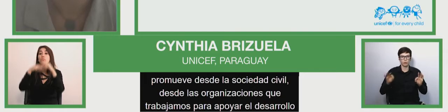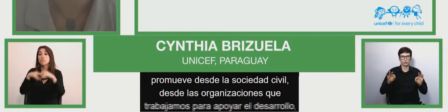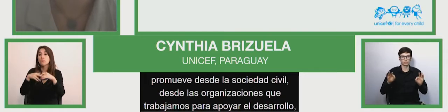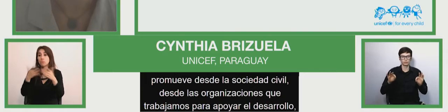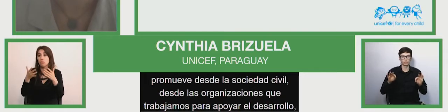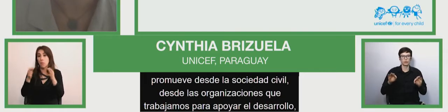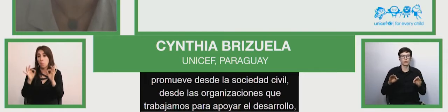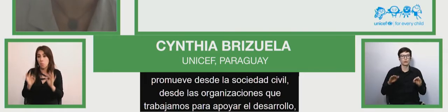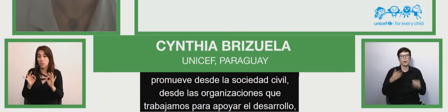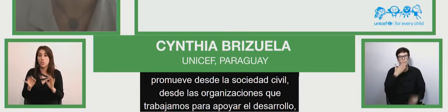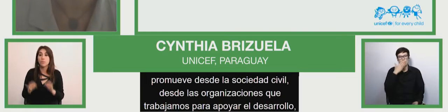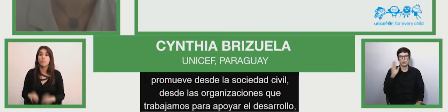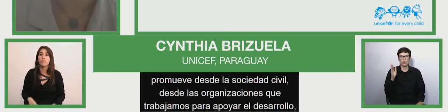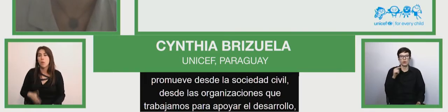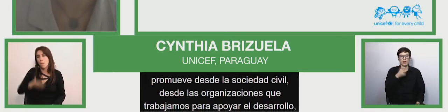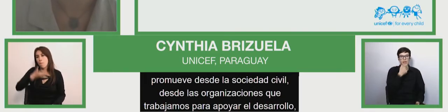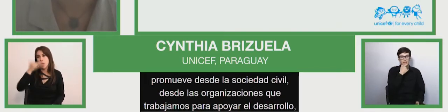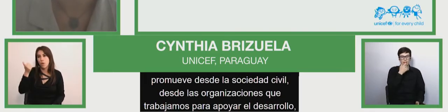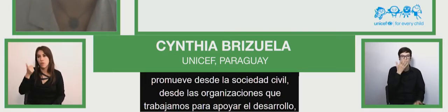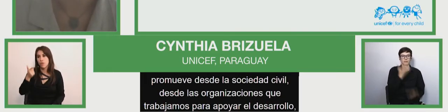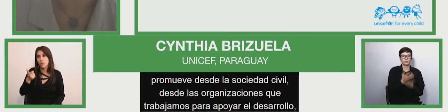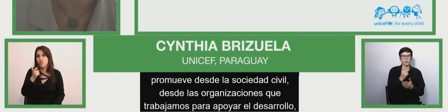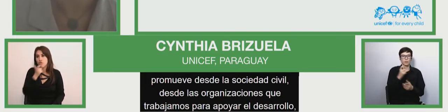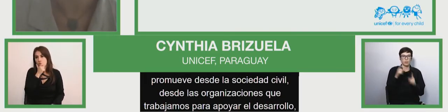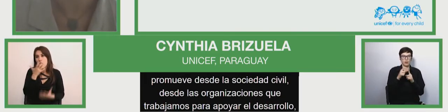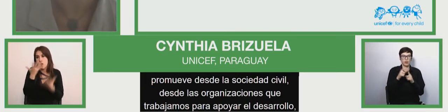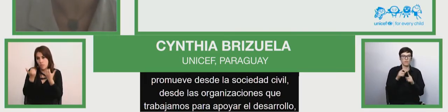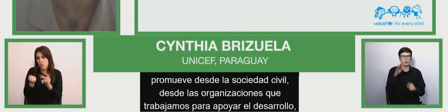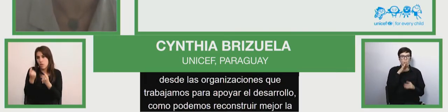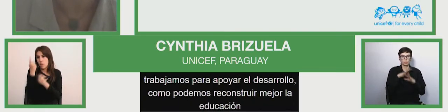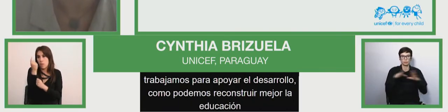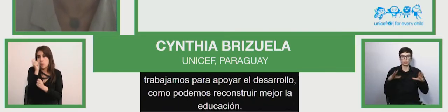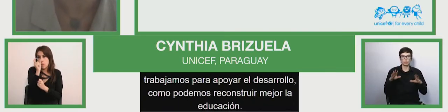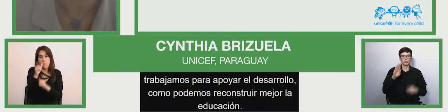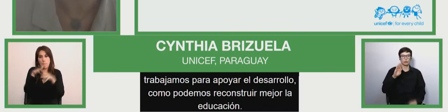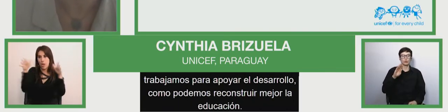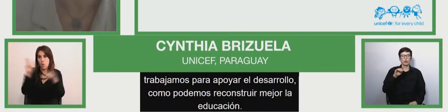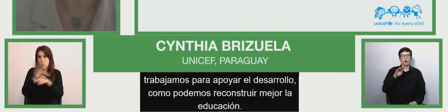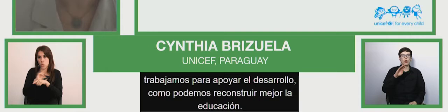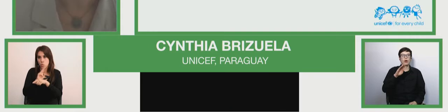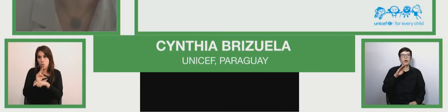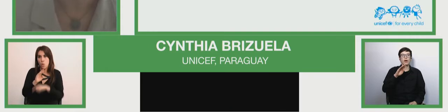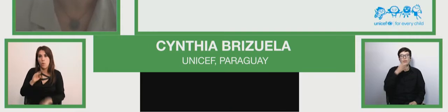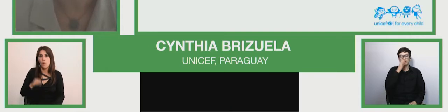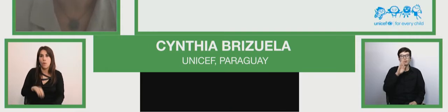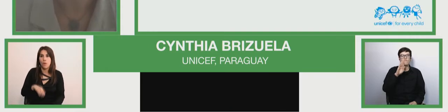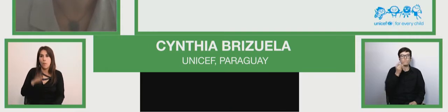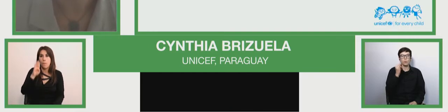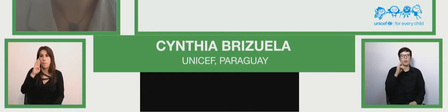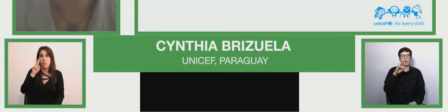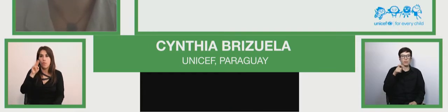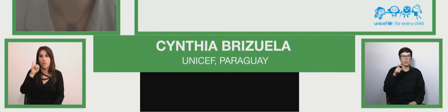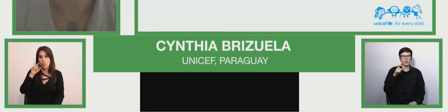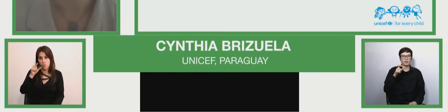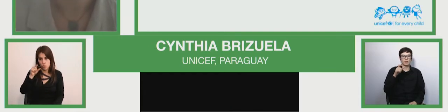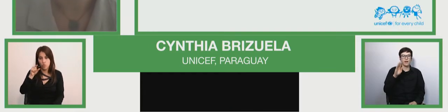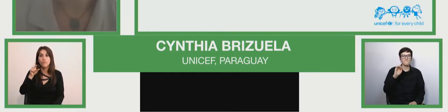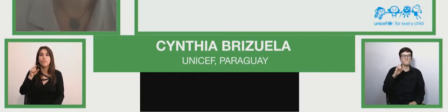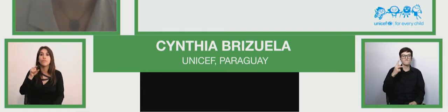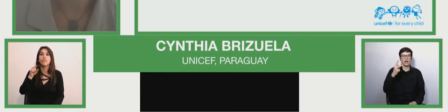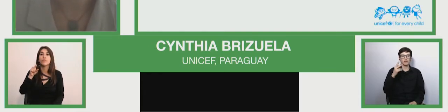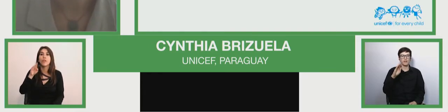hay esta frase que se está usando mucho en estos días, Building Back Better. ¿Cómo reconstruir mejor?